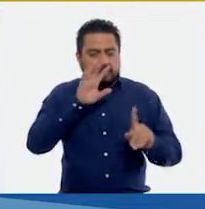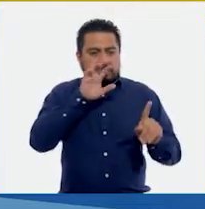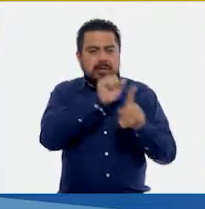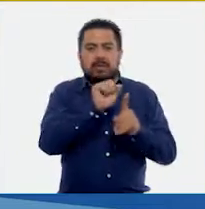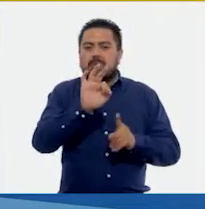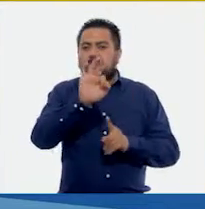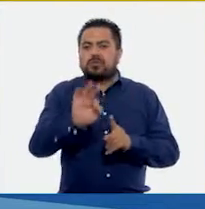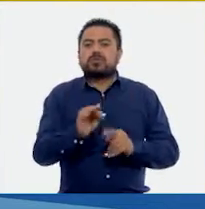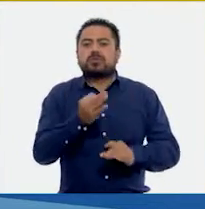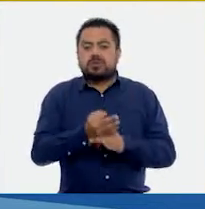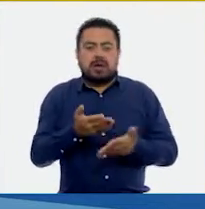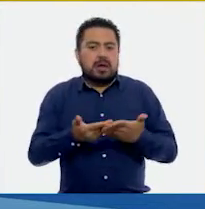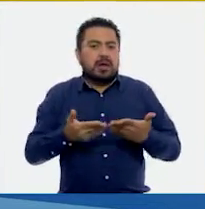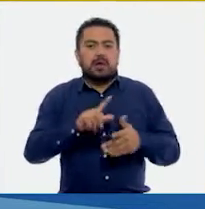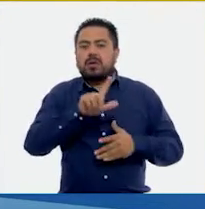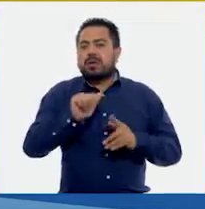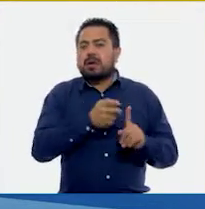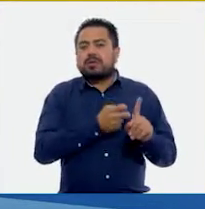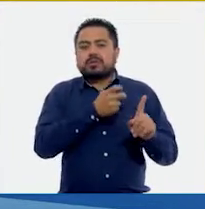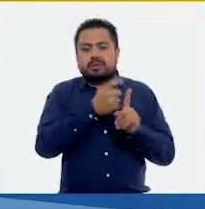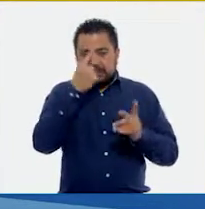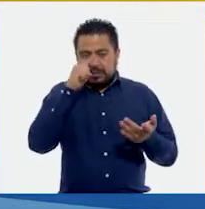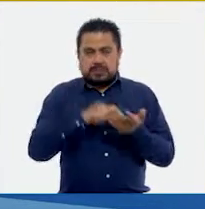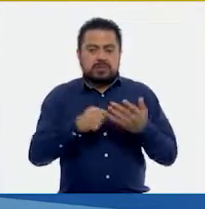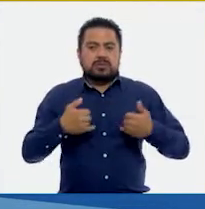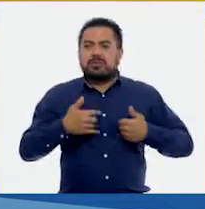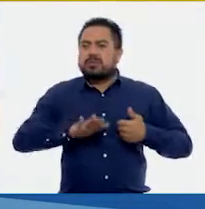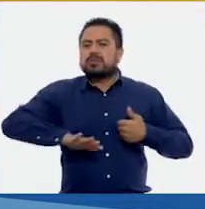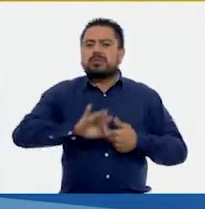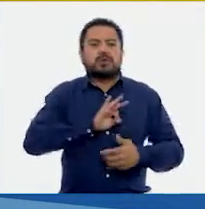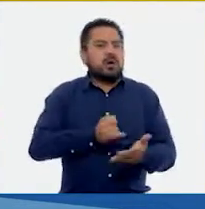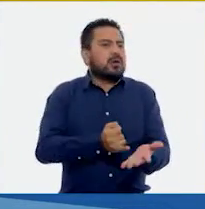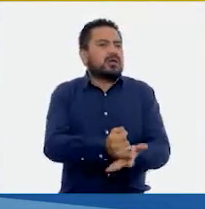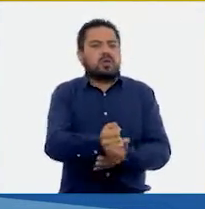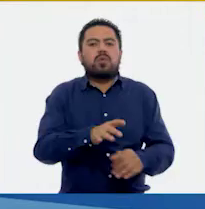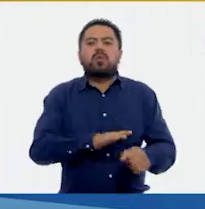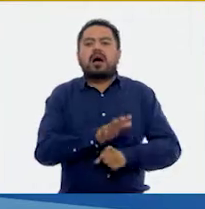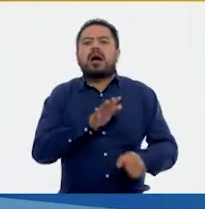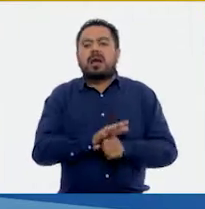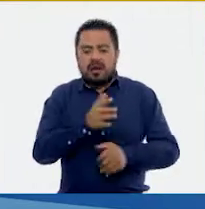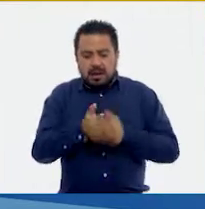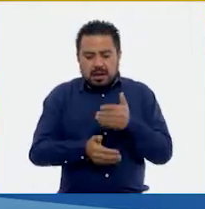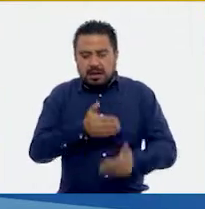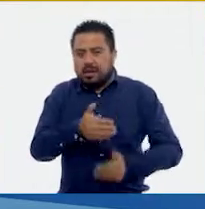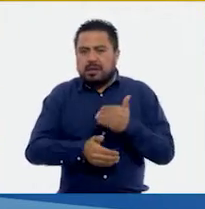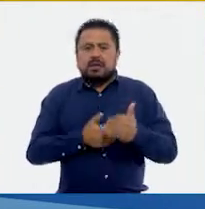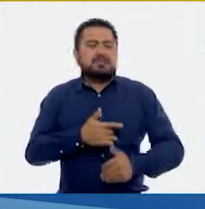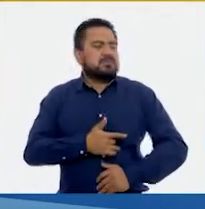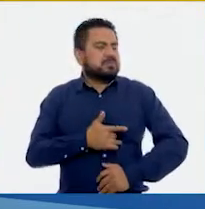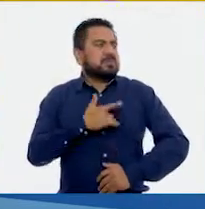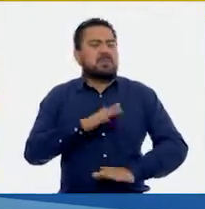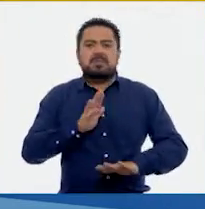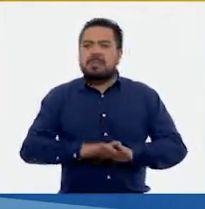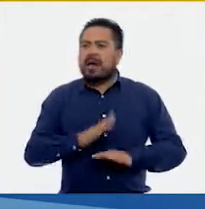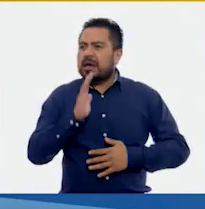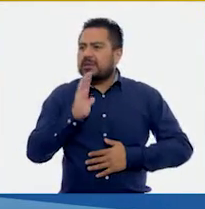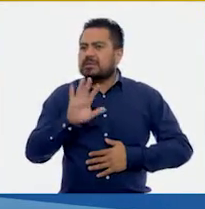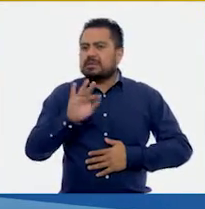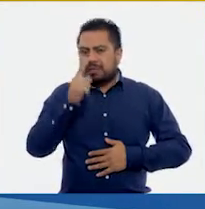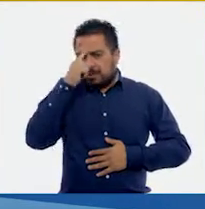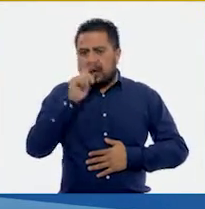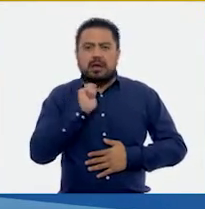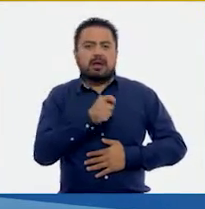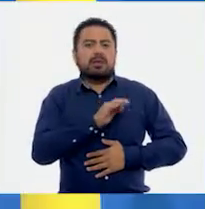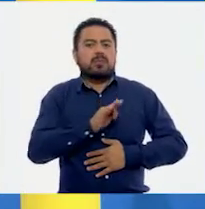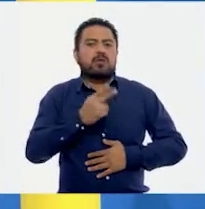los porcentajes. Ya luego de eso, creo que los chicos podrán decidir cuál procedimiento es el que les pareció más sencillo para utilizar.